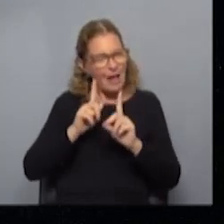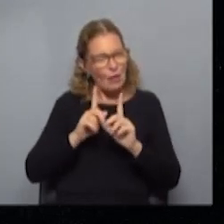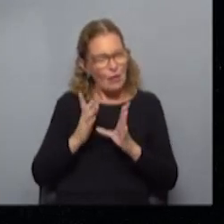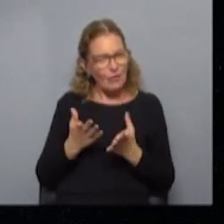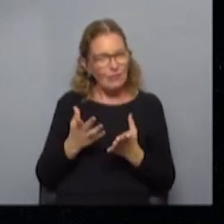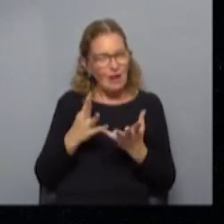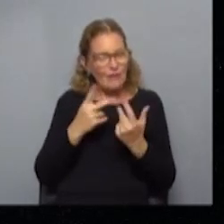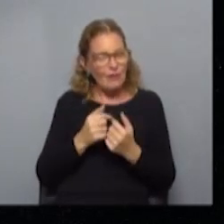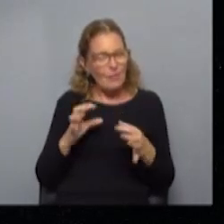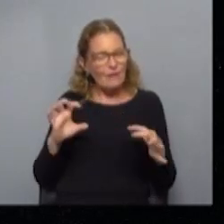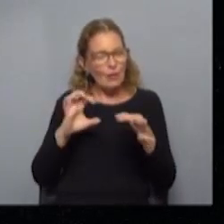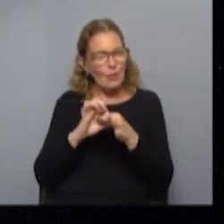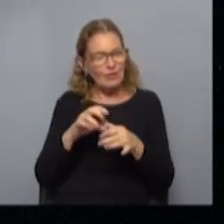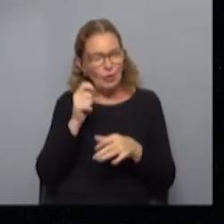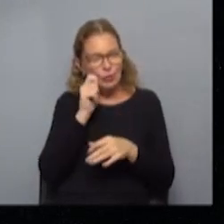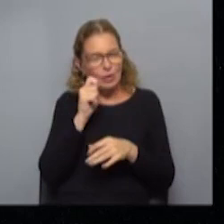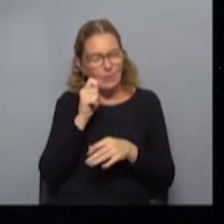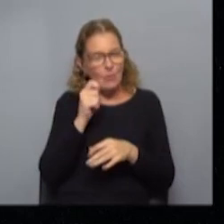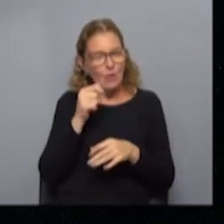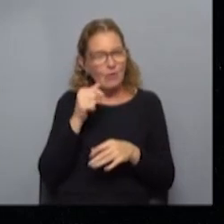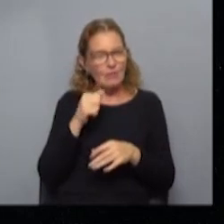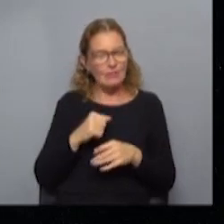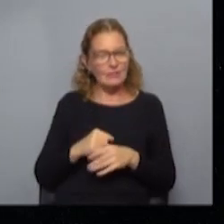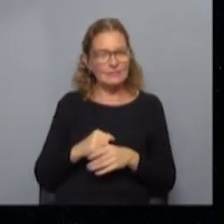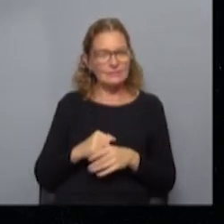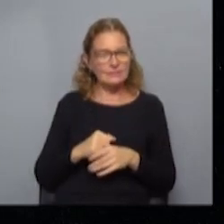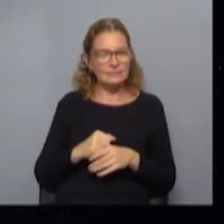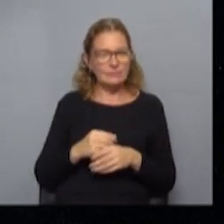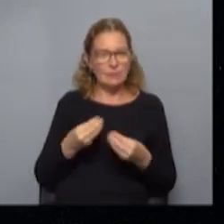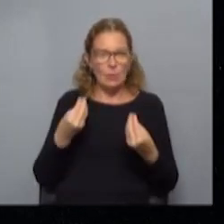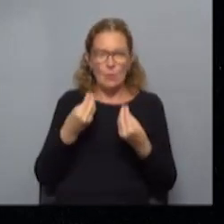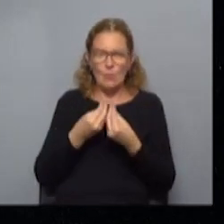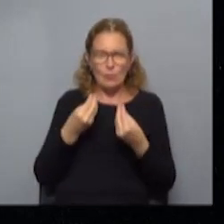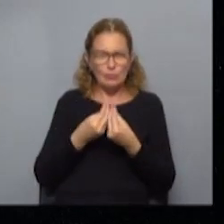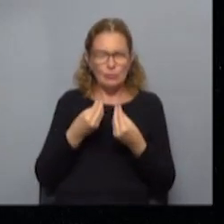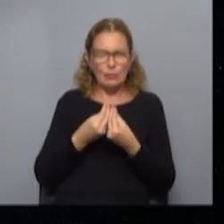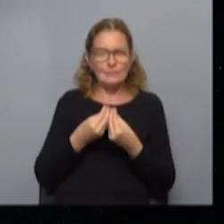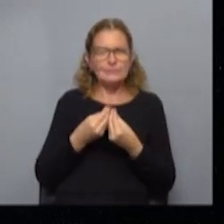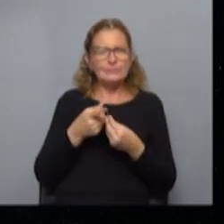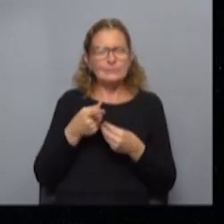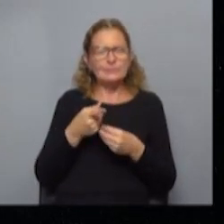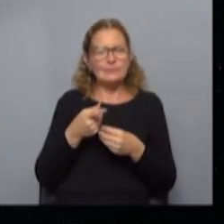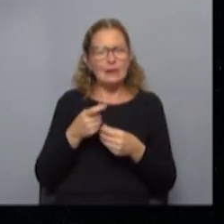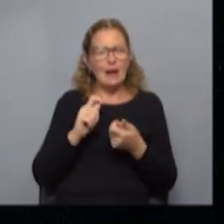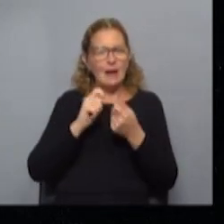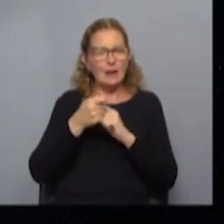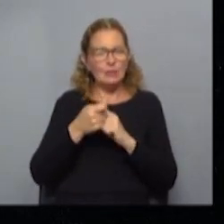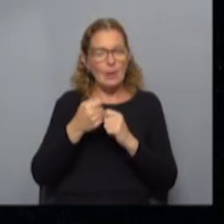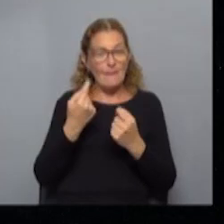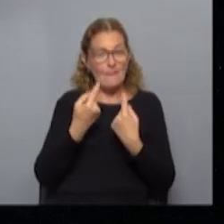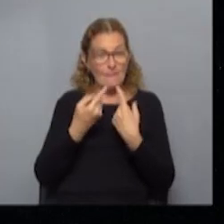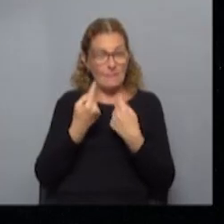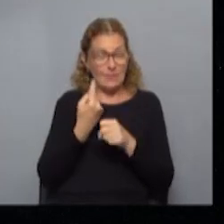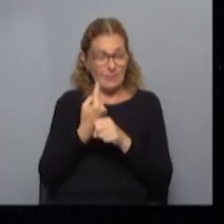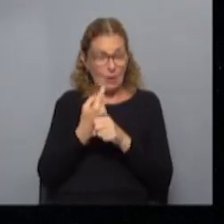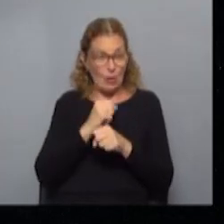la forma de vincularse con el turismo y con el turismo interno? Muchísimo, muchísimo. Nosotros pasamos del principio de la pandemia de